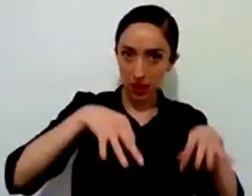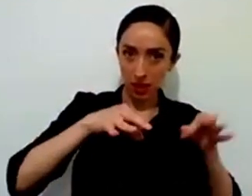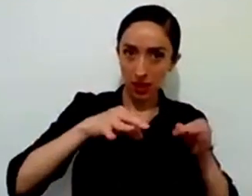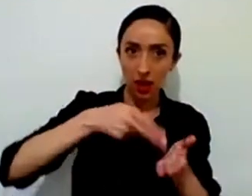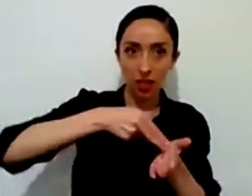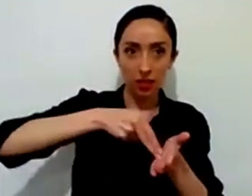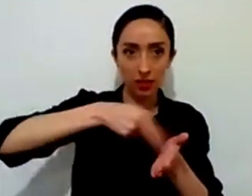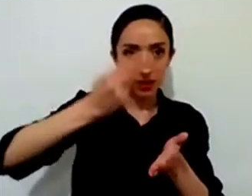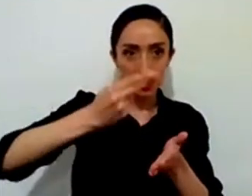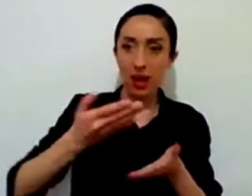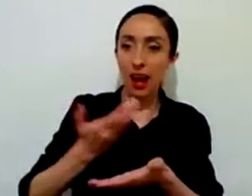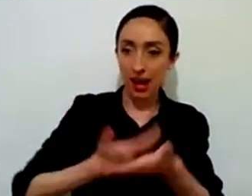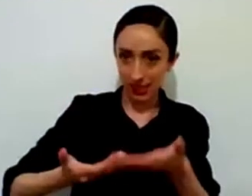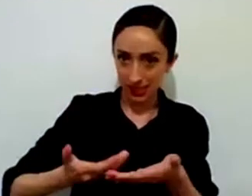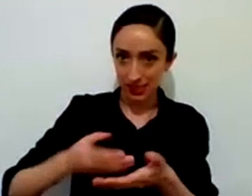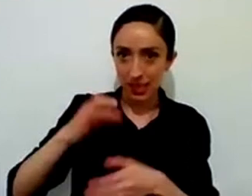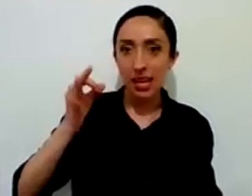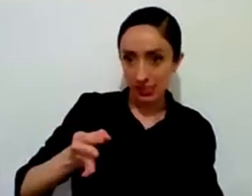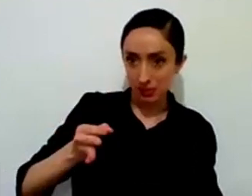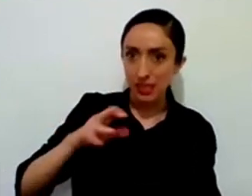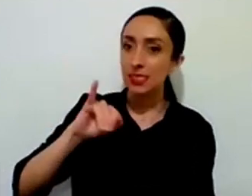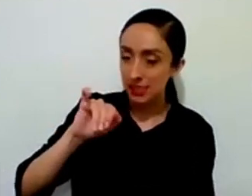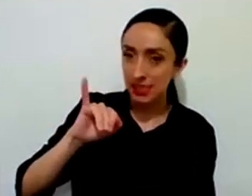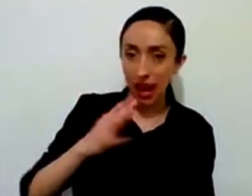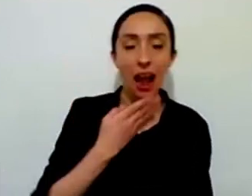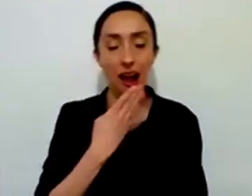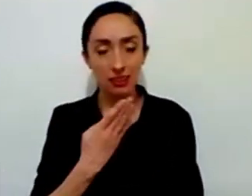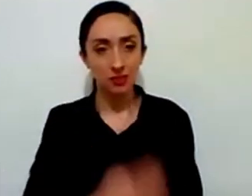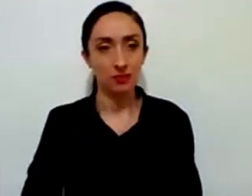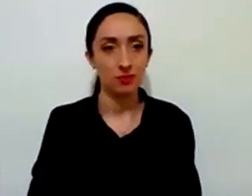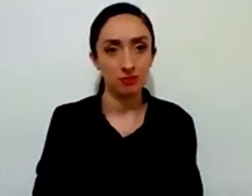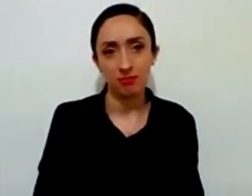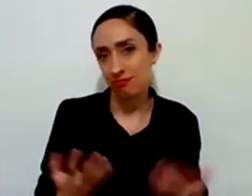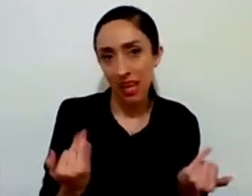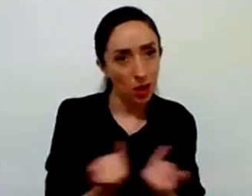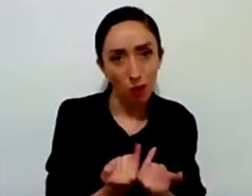¿te parece? es como los niños que dicen ganchito